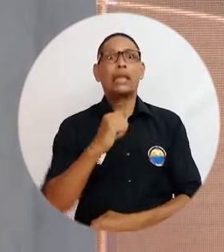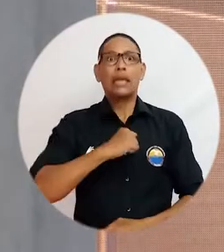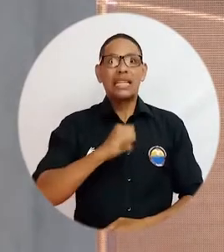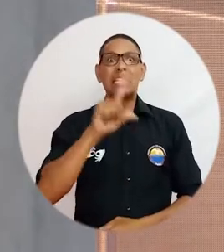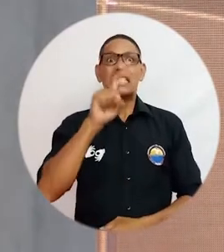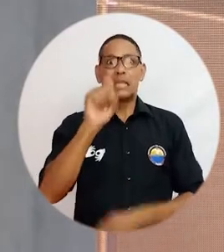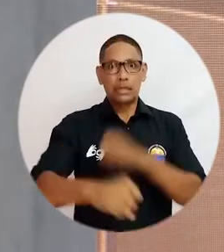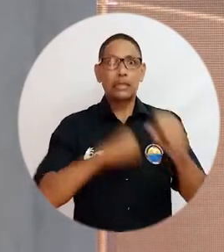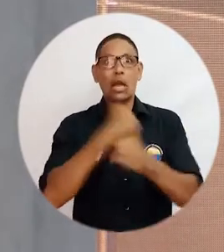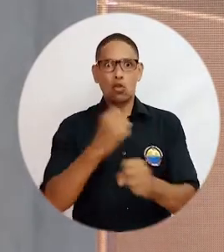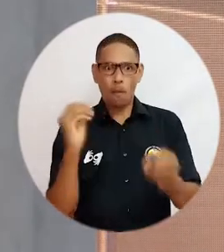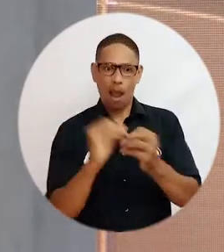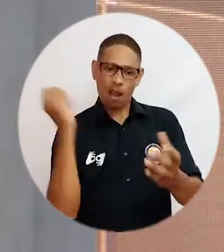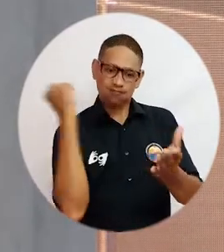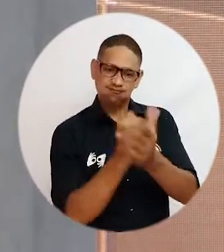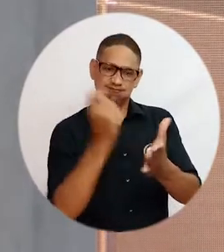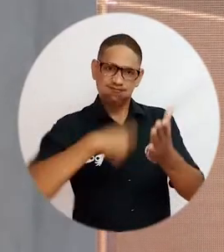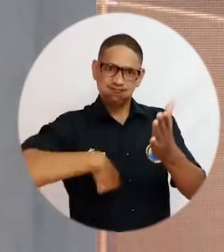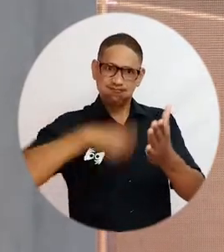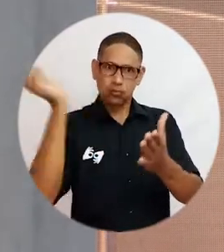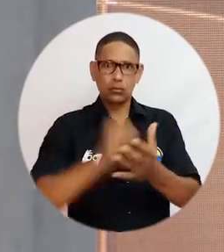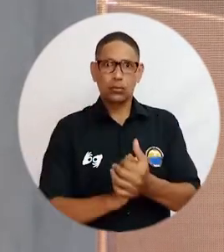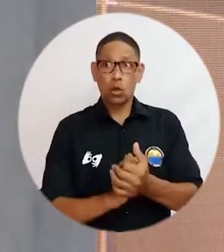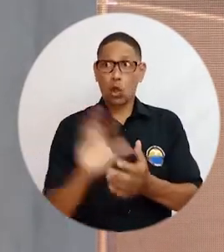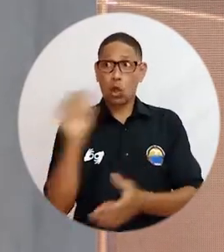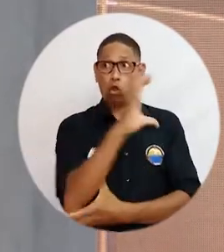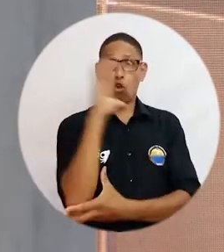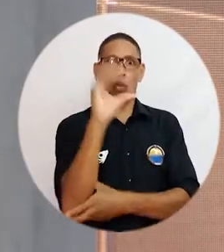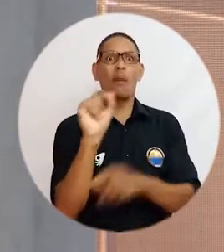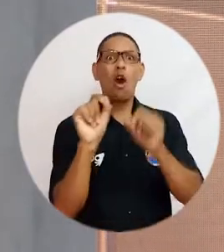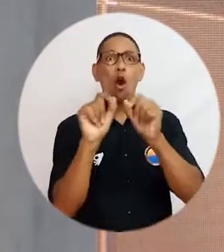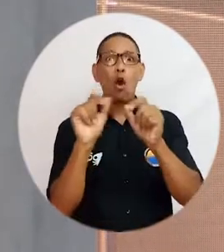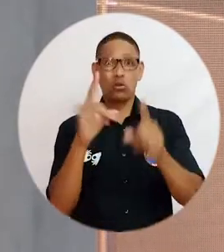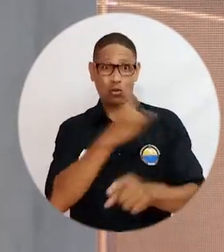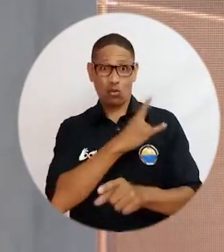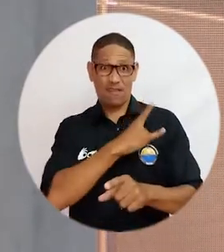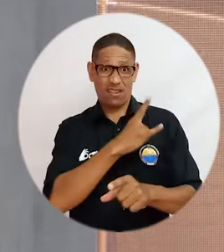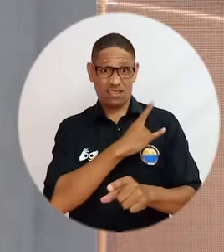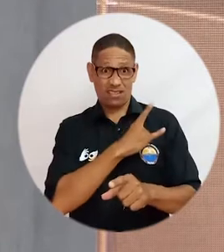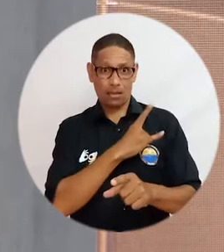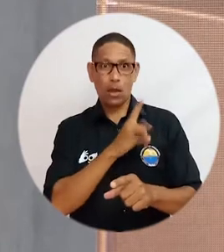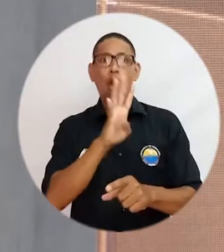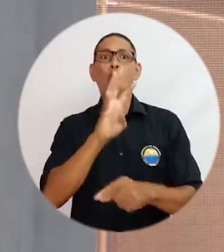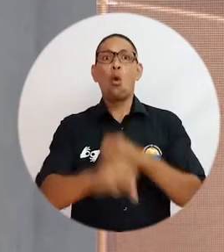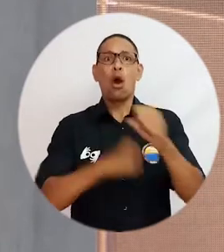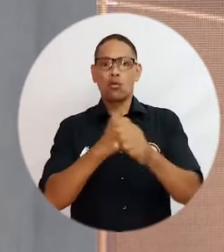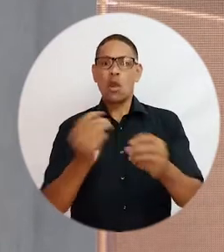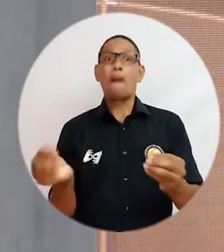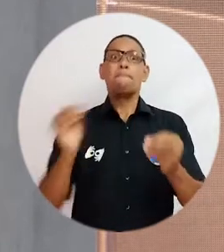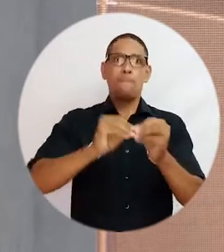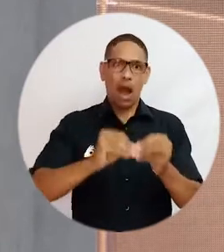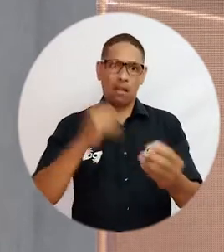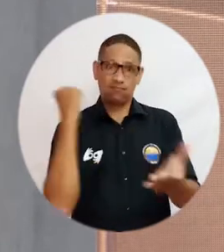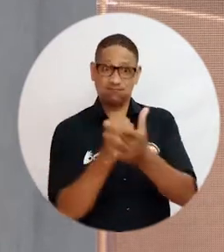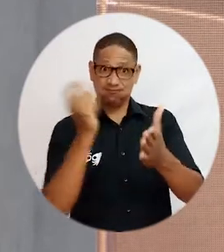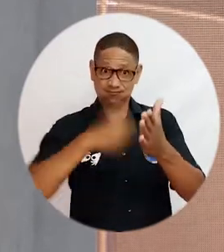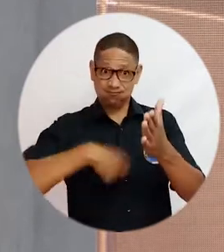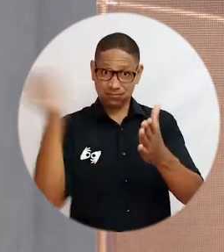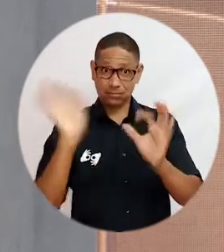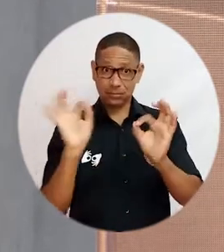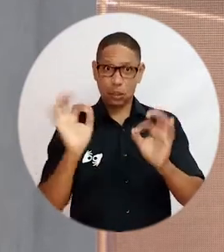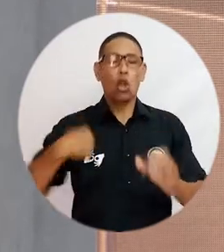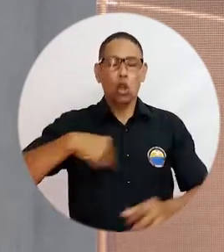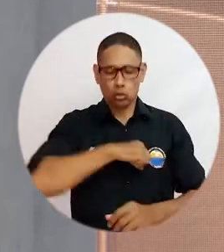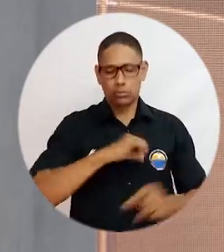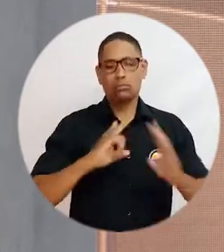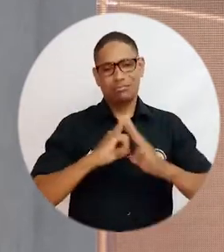que tiene seis años de acreditación. Somos parte de solo las once que hay en Colombia que tiene más de cuatro años. Pero ese número,